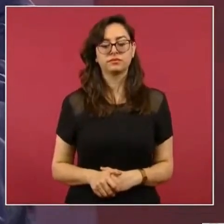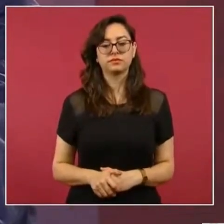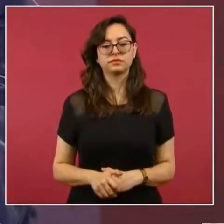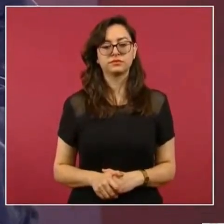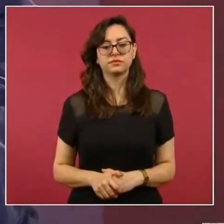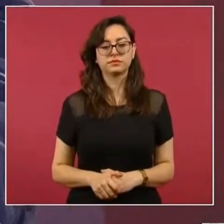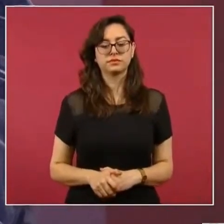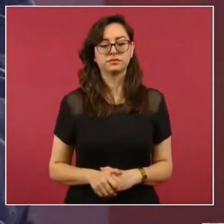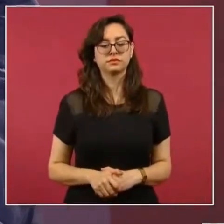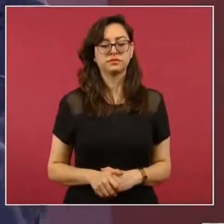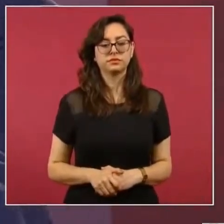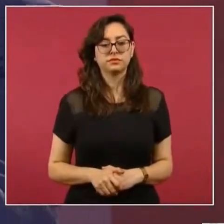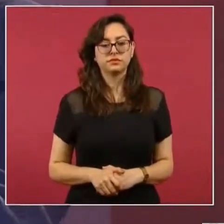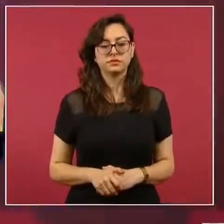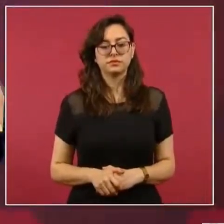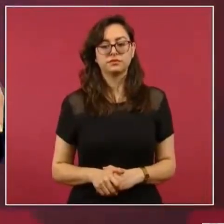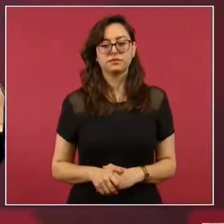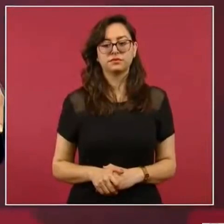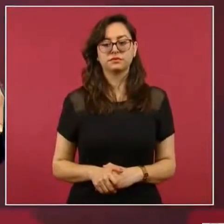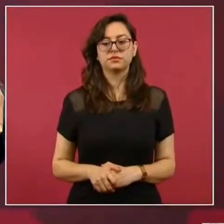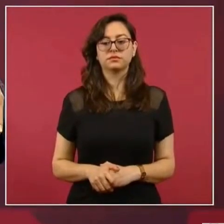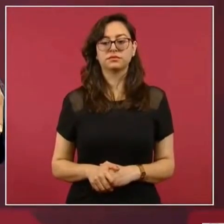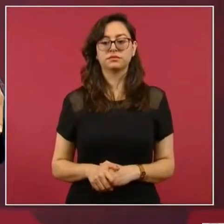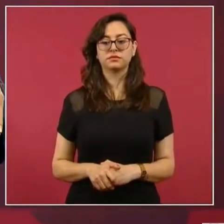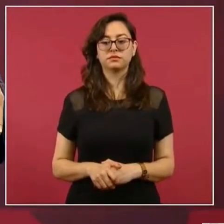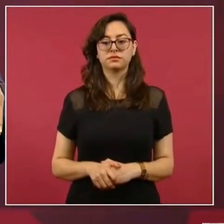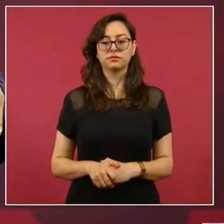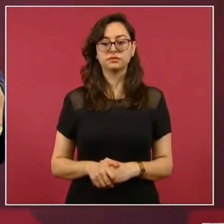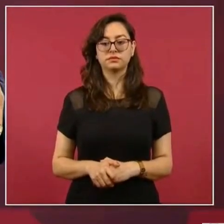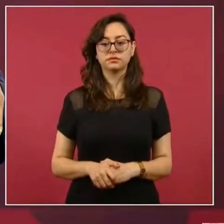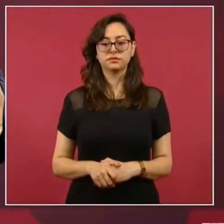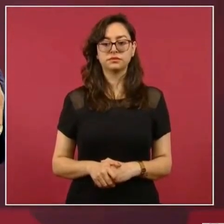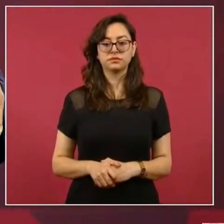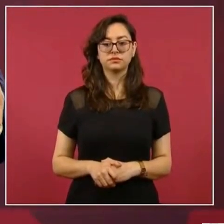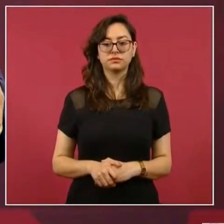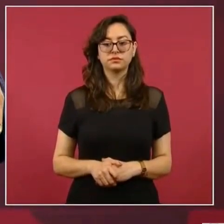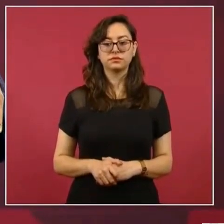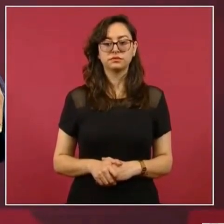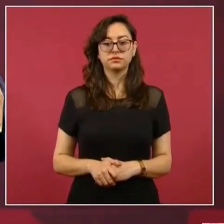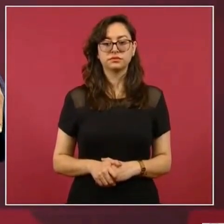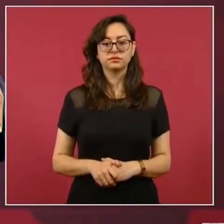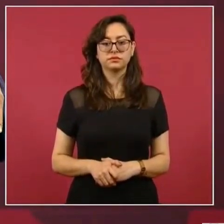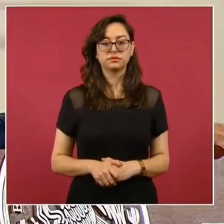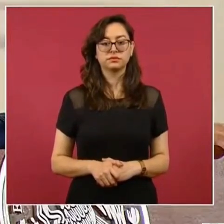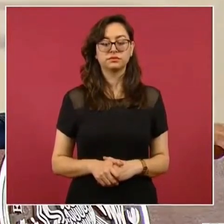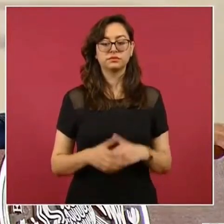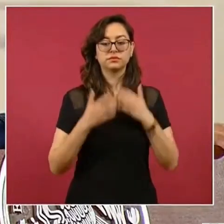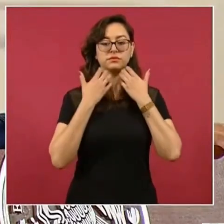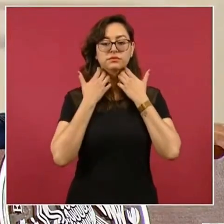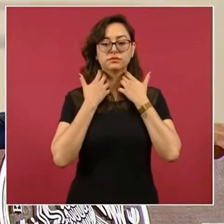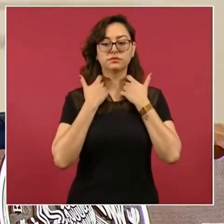Todo aquel que está a favor